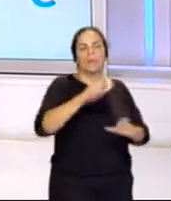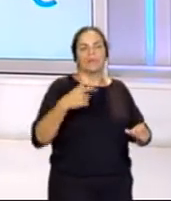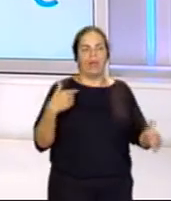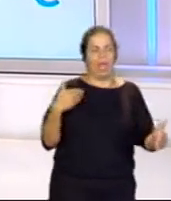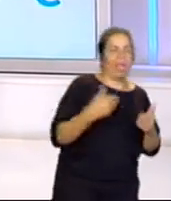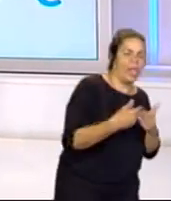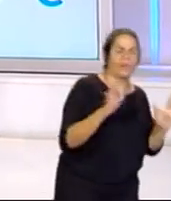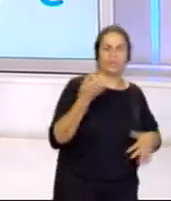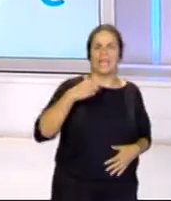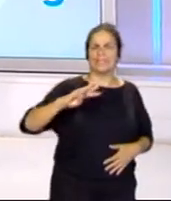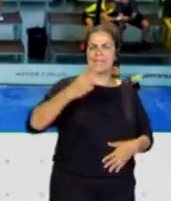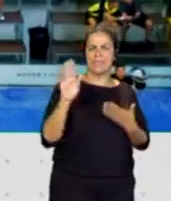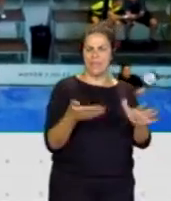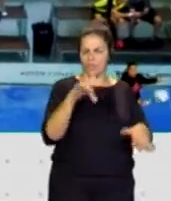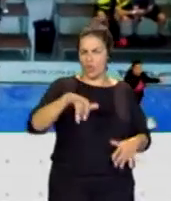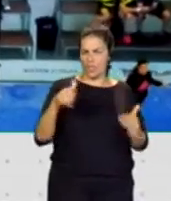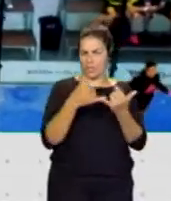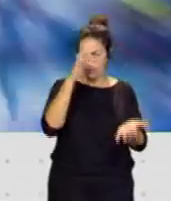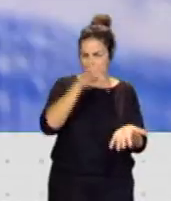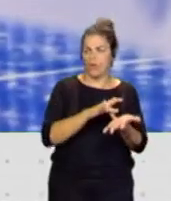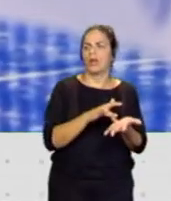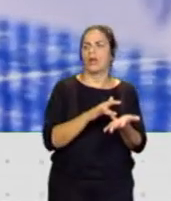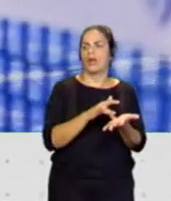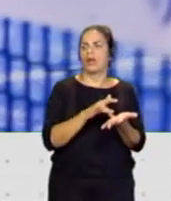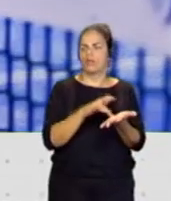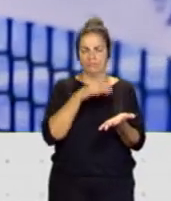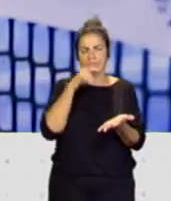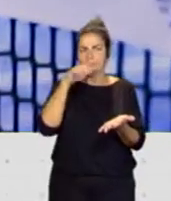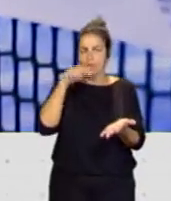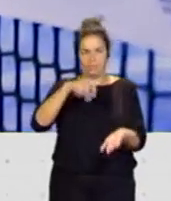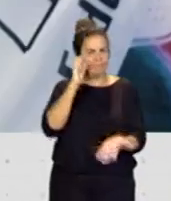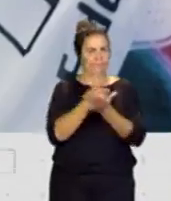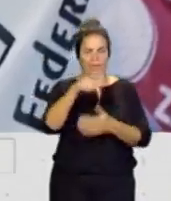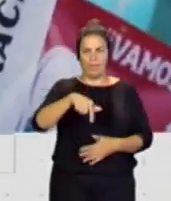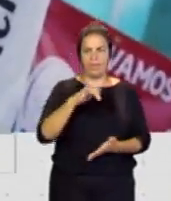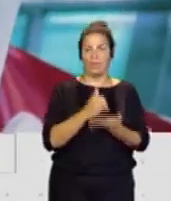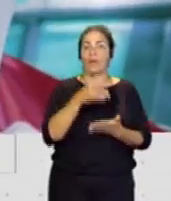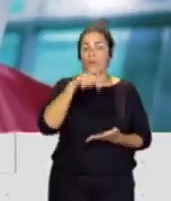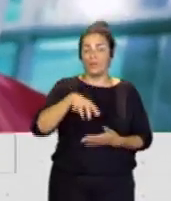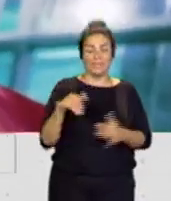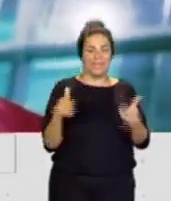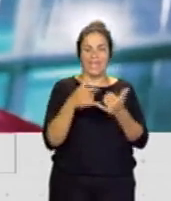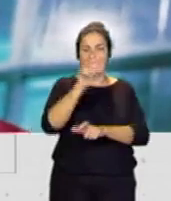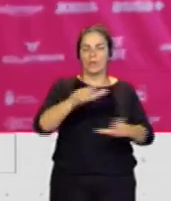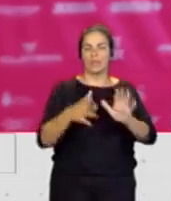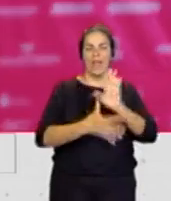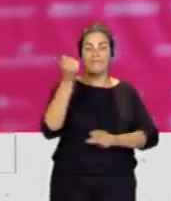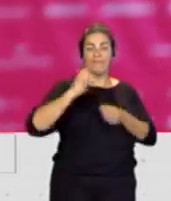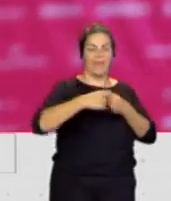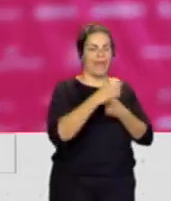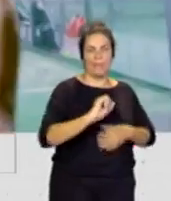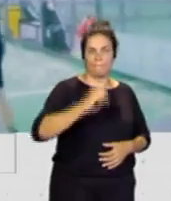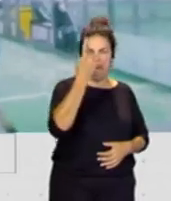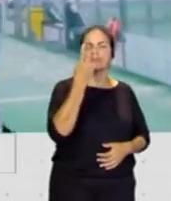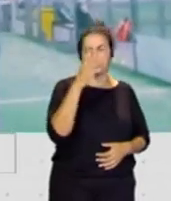ya es la tercera edición que hacemos aquí en Tenerife, apostando por esta prueba aquí en la isla que más federados tiene y sí, satisfecho.